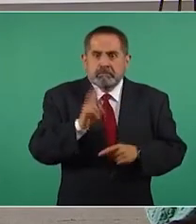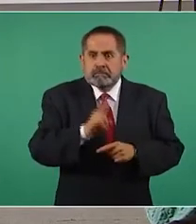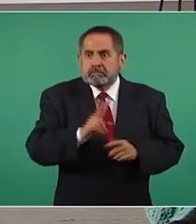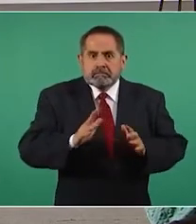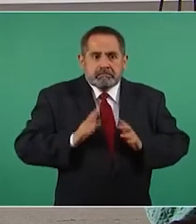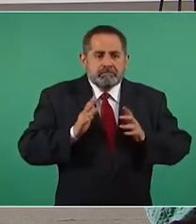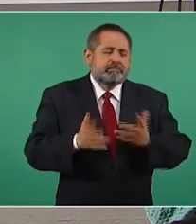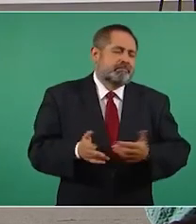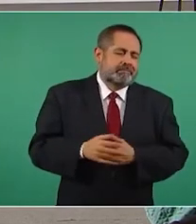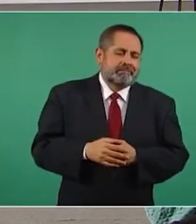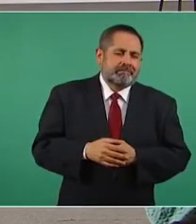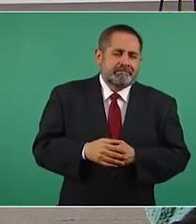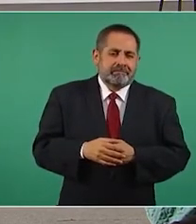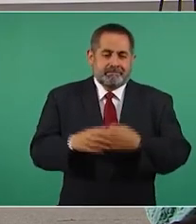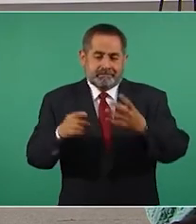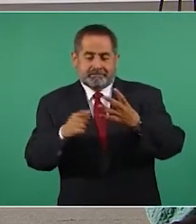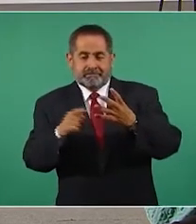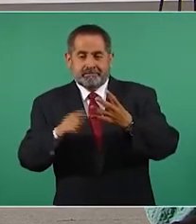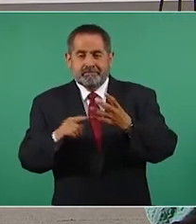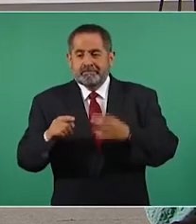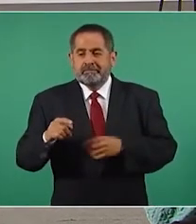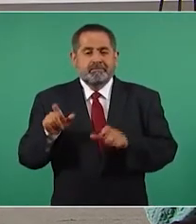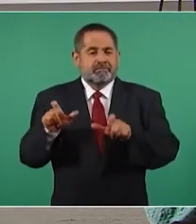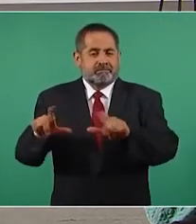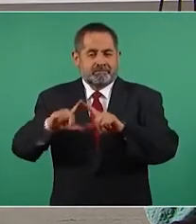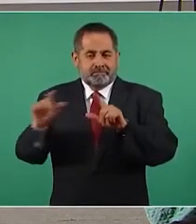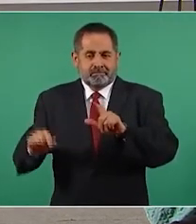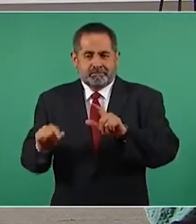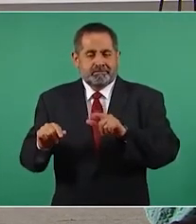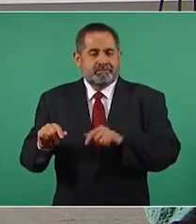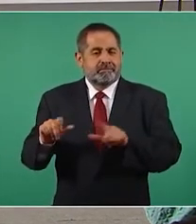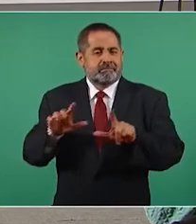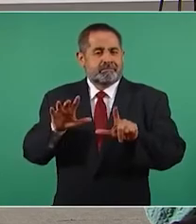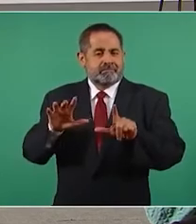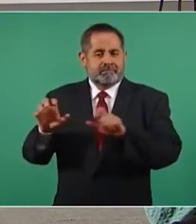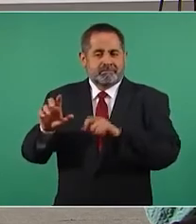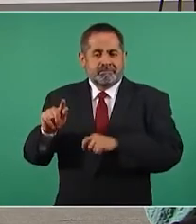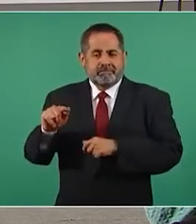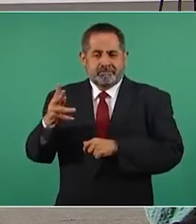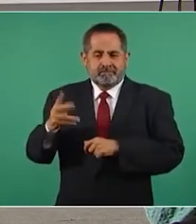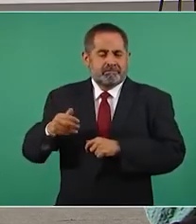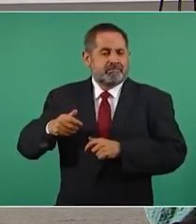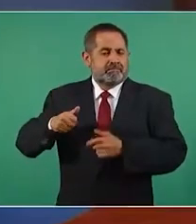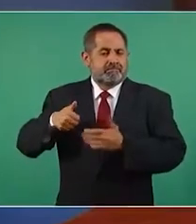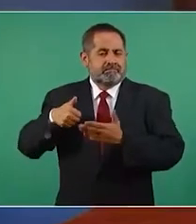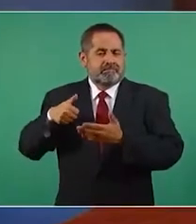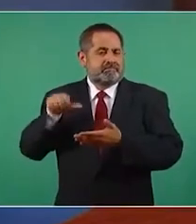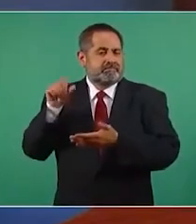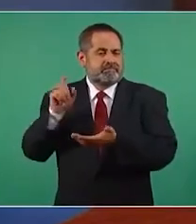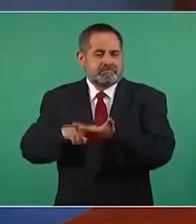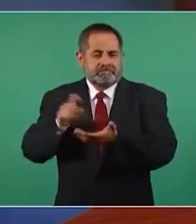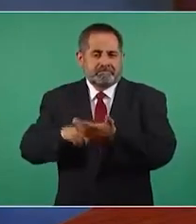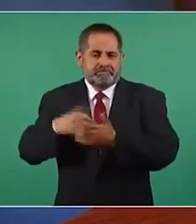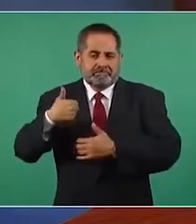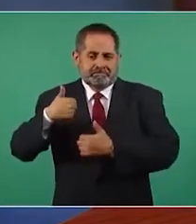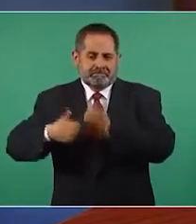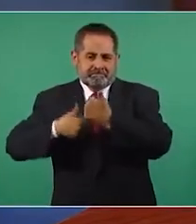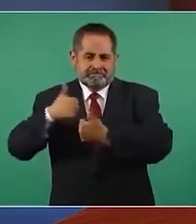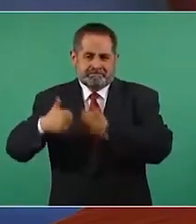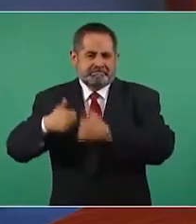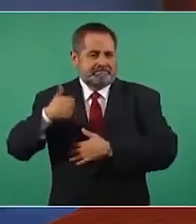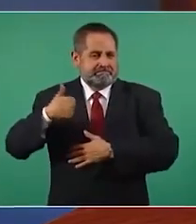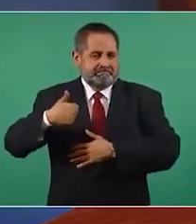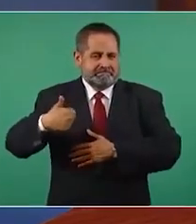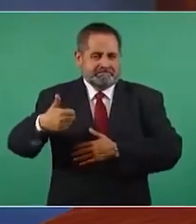A diferencia del de la Guardia Nacional, que tiene 774 me gusta, y eso es absolutamente natural, porque las instituciones suelen tener menos